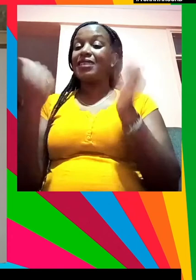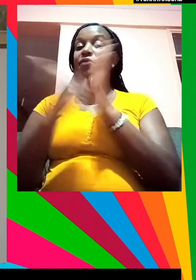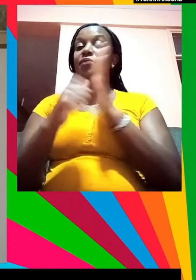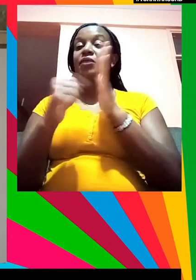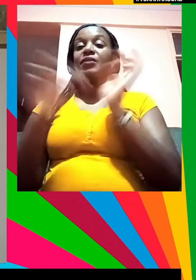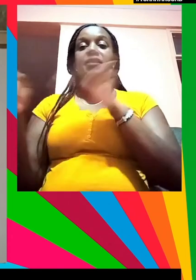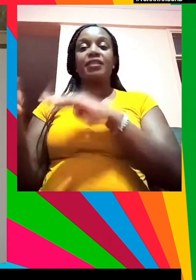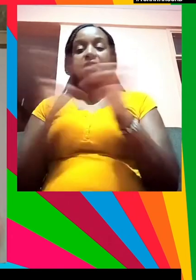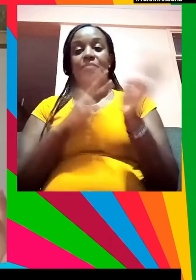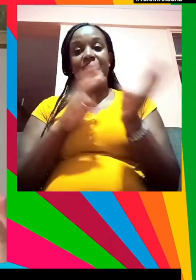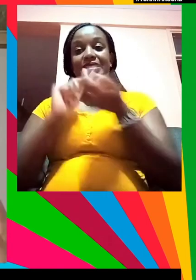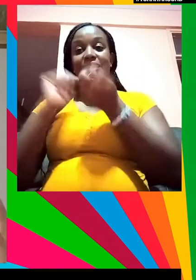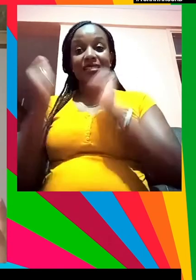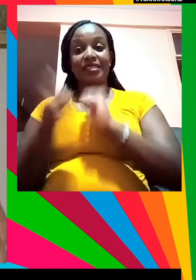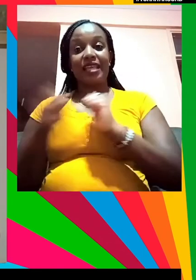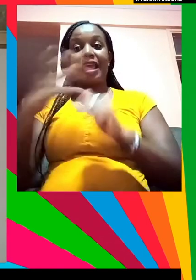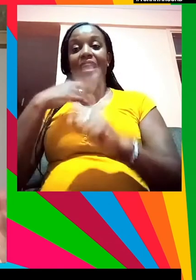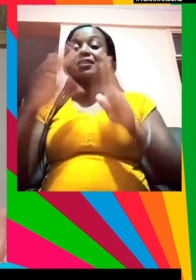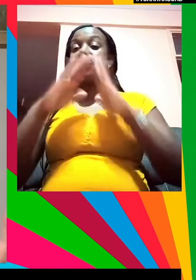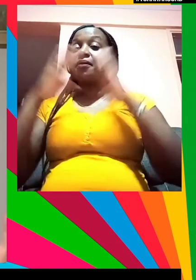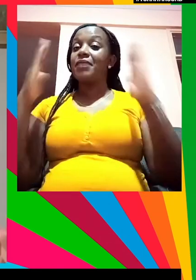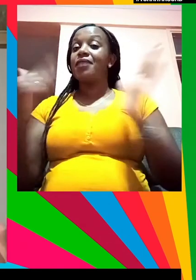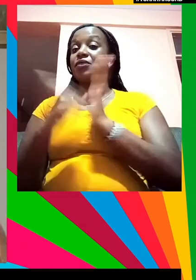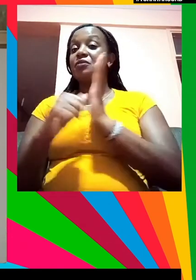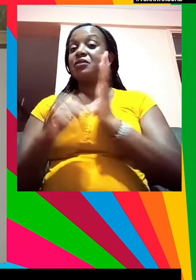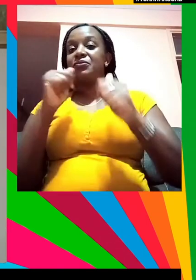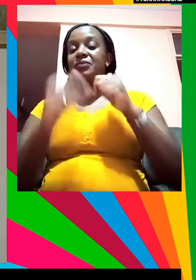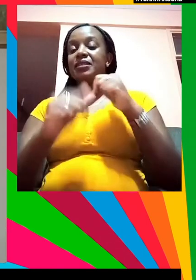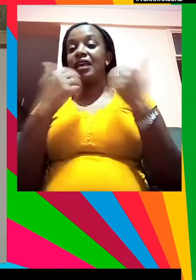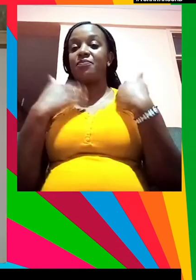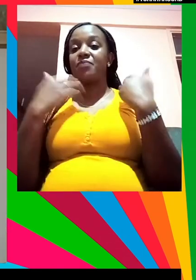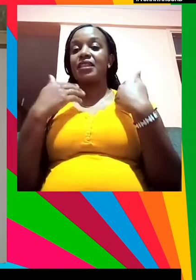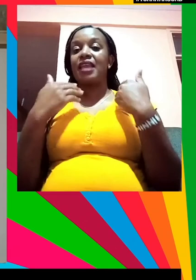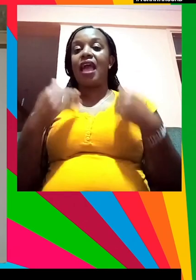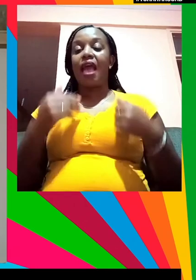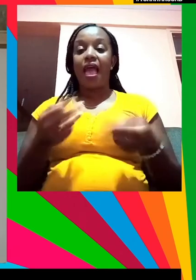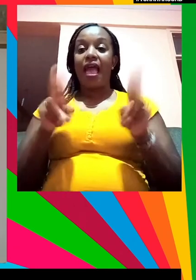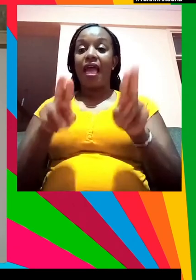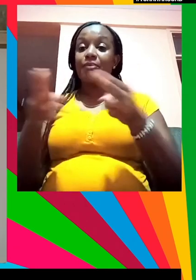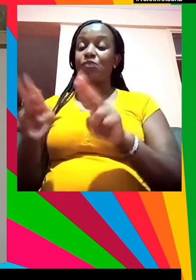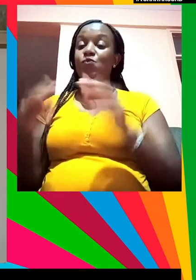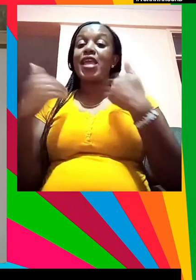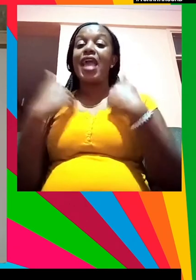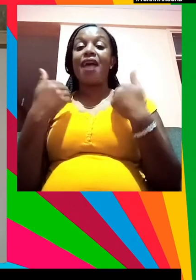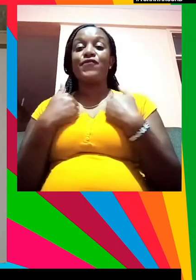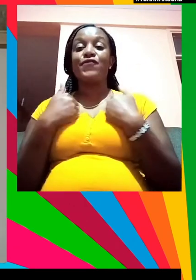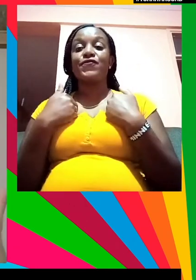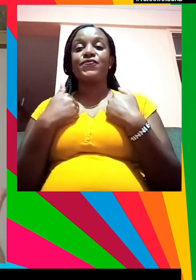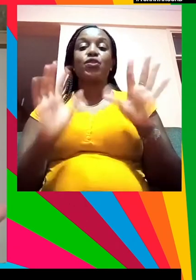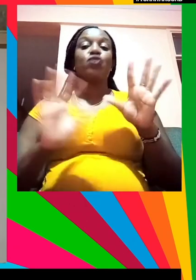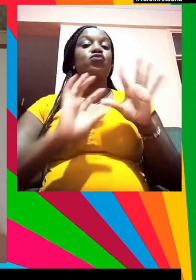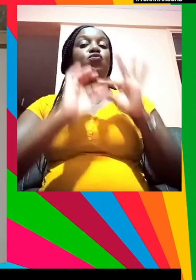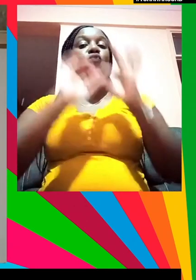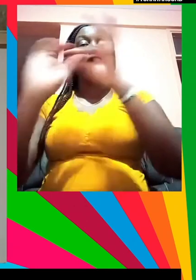las mayores crisis que llegan con el colapso de la biodiversidad hemos de forma colectiva